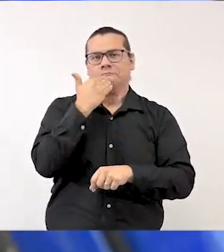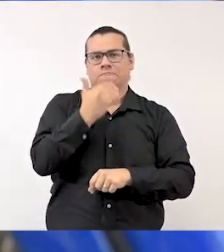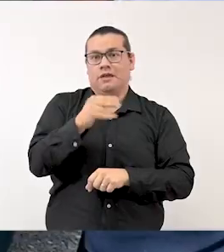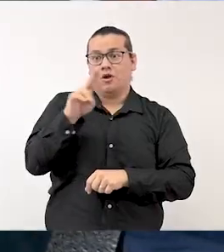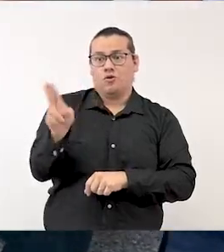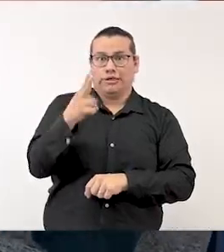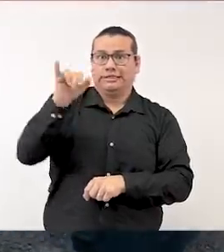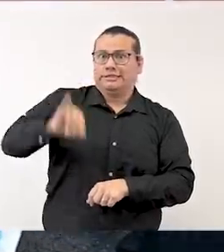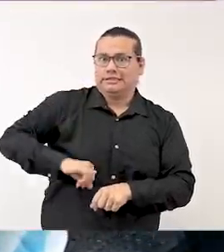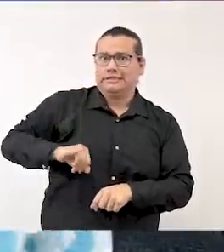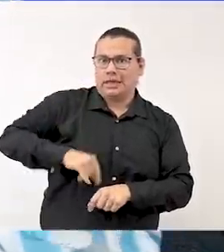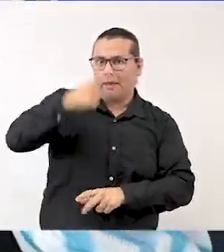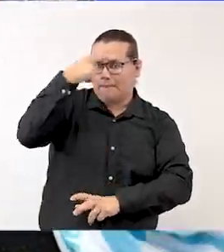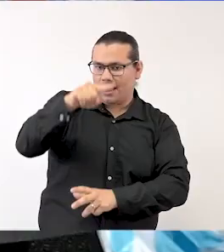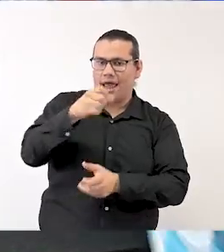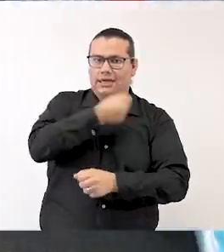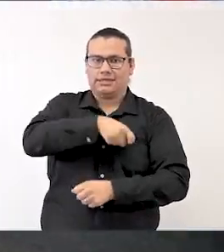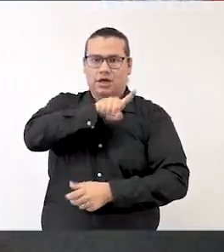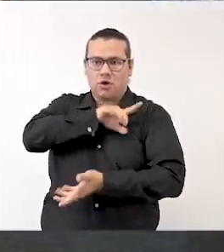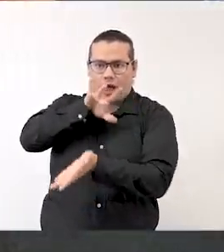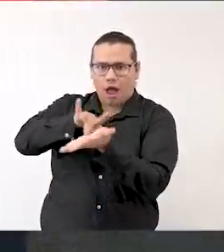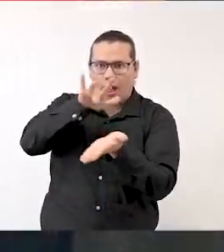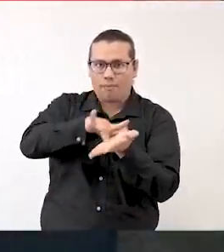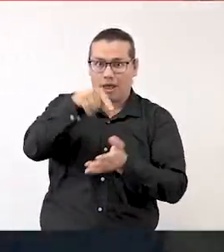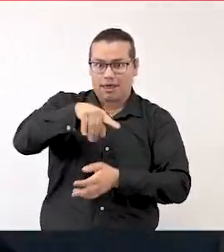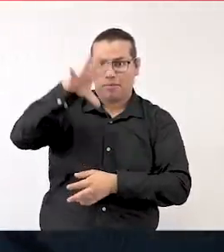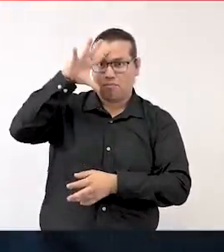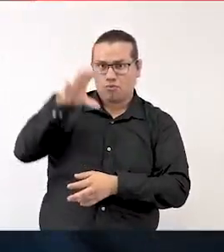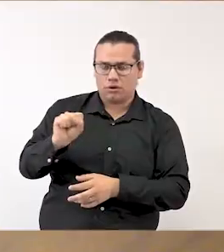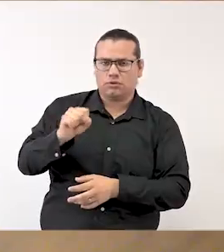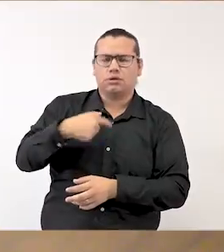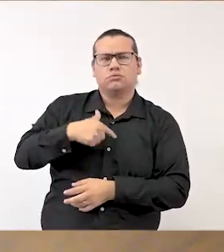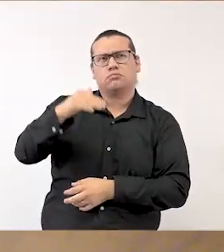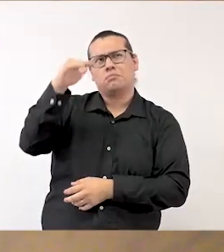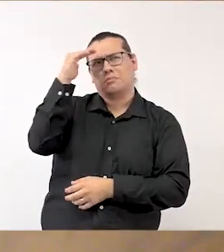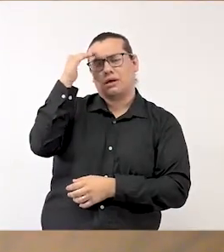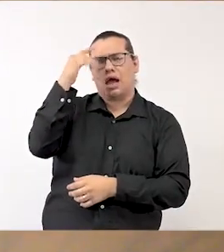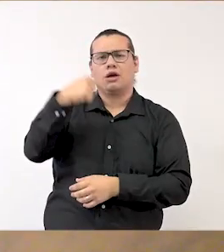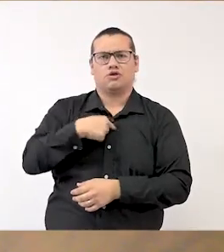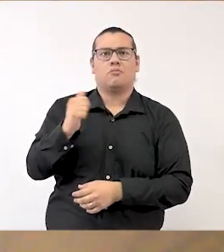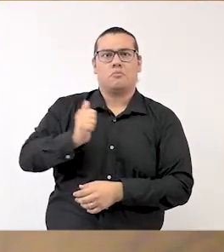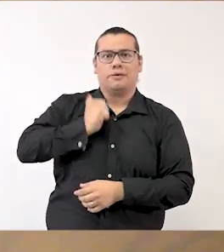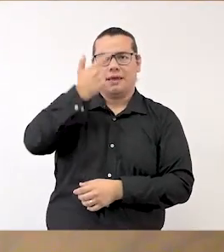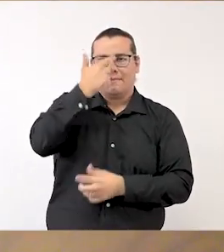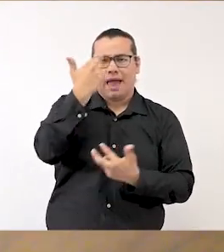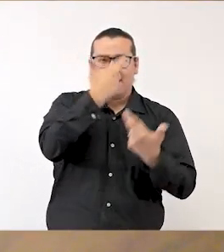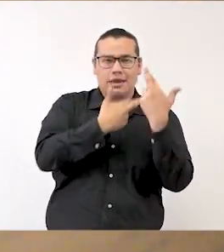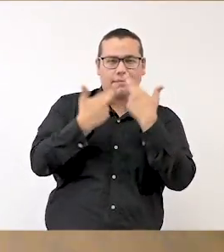salud de la población morelense. Y ahora que lo pienso, voy a aprovechar para hacerme ahí mi revisión dental.